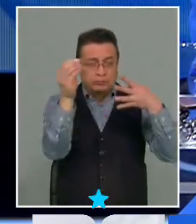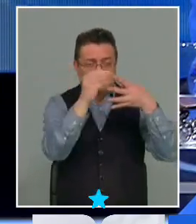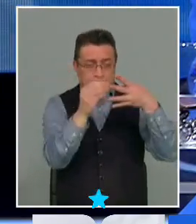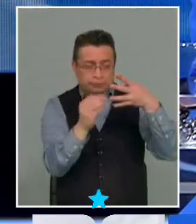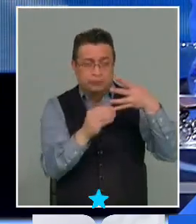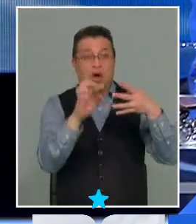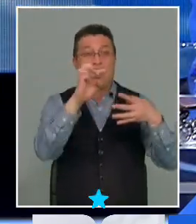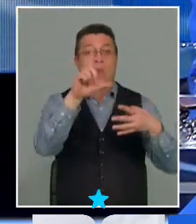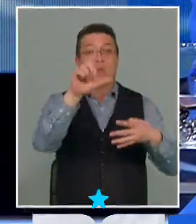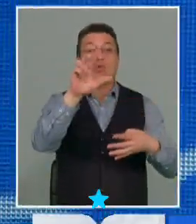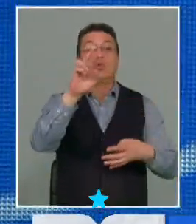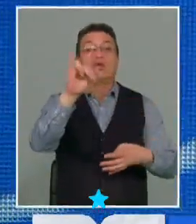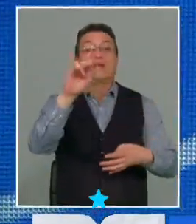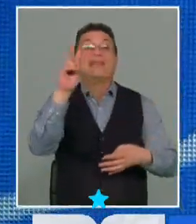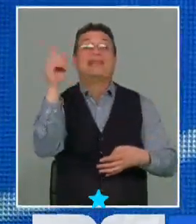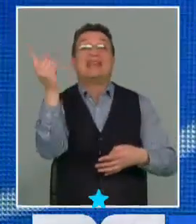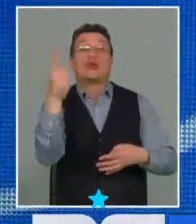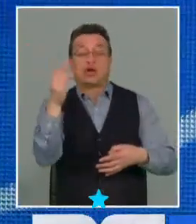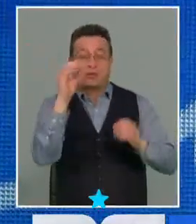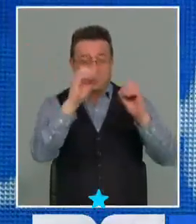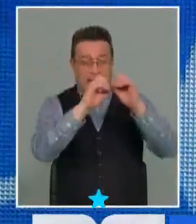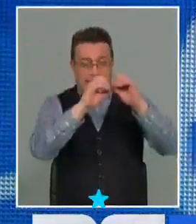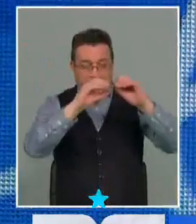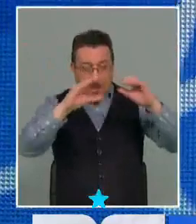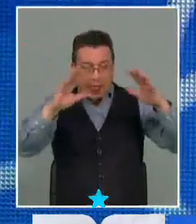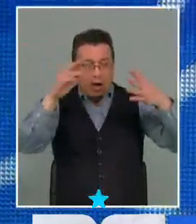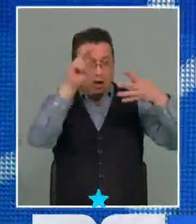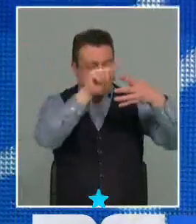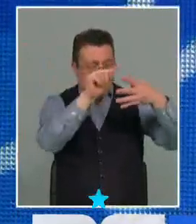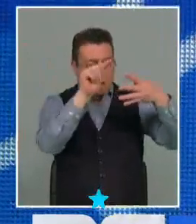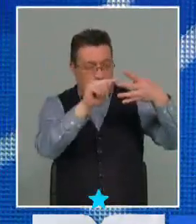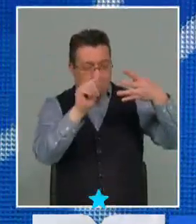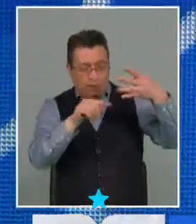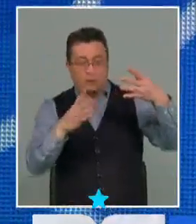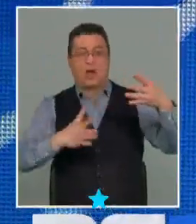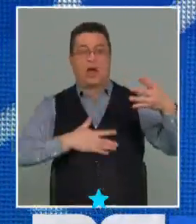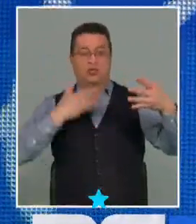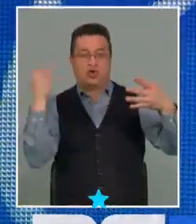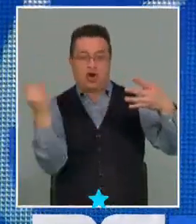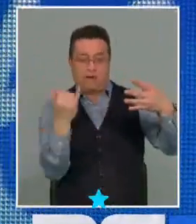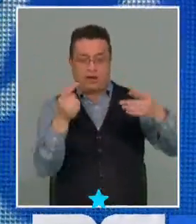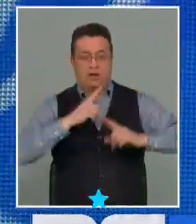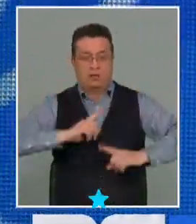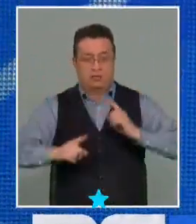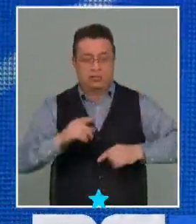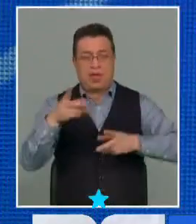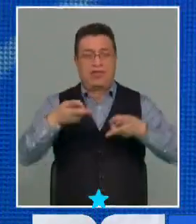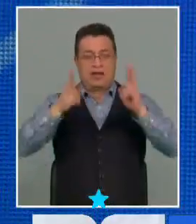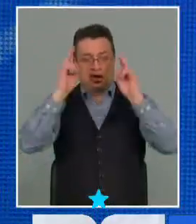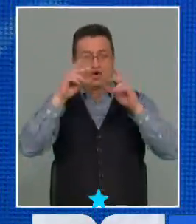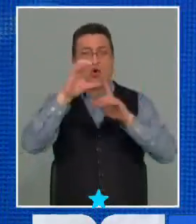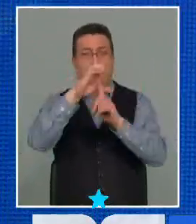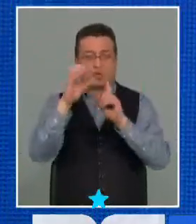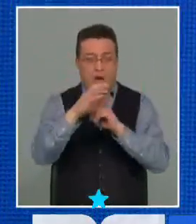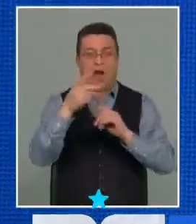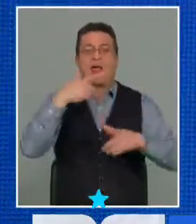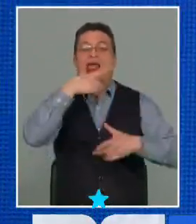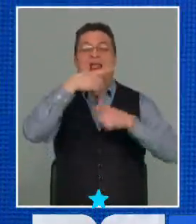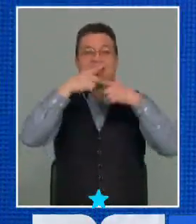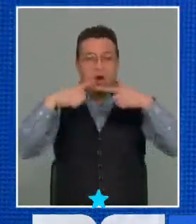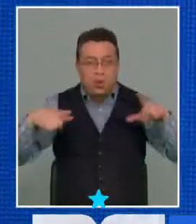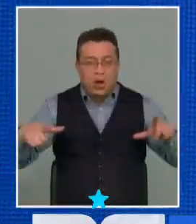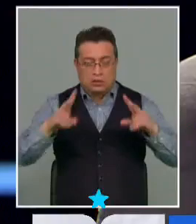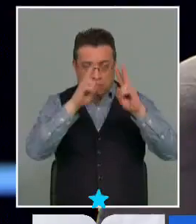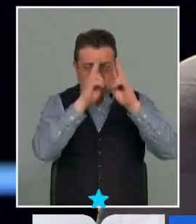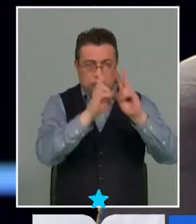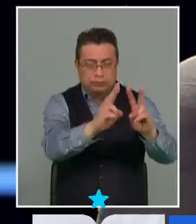concepto plurinacionalidad se va definiendo a través del texto que tiene que ver con el autogobierno, con los derechos culturales, lingüísticos, con ciertas formas